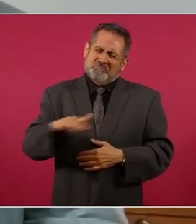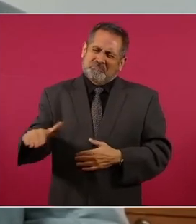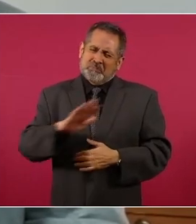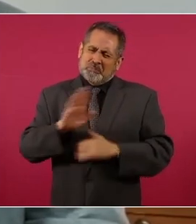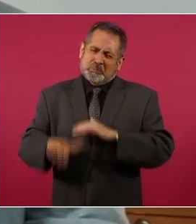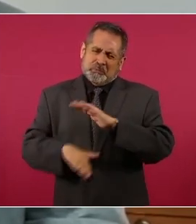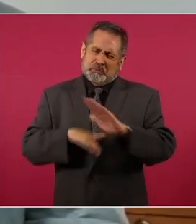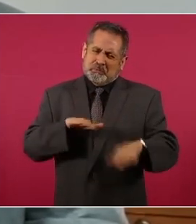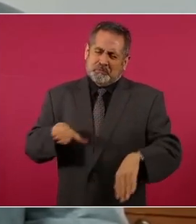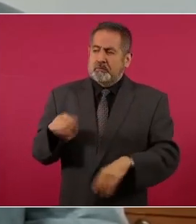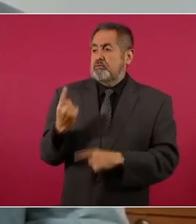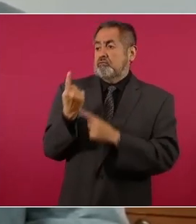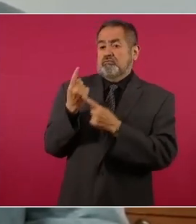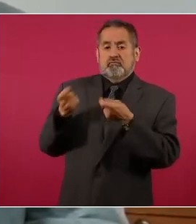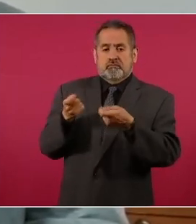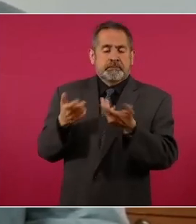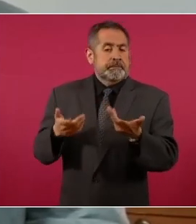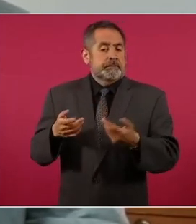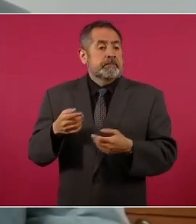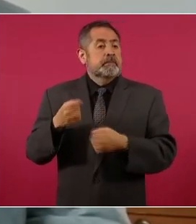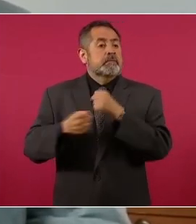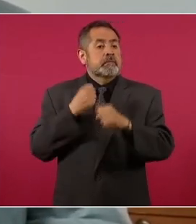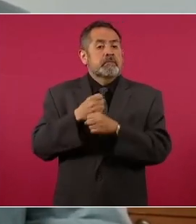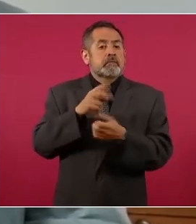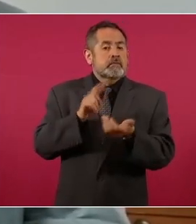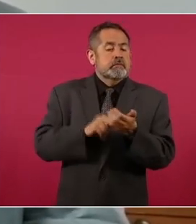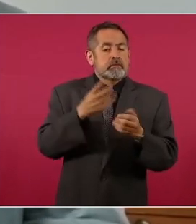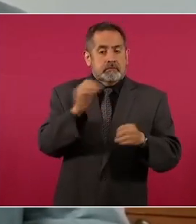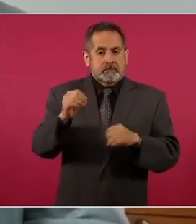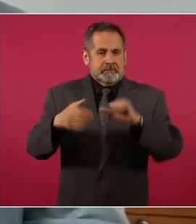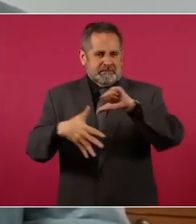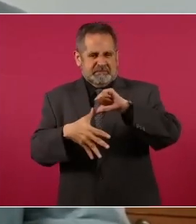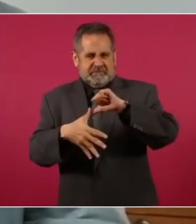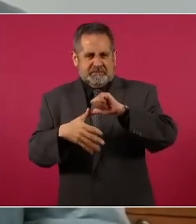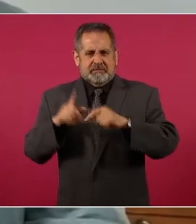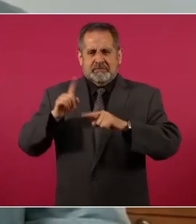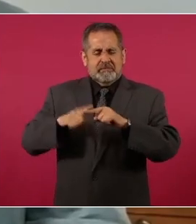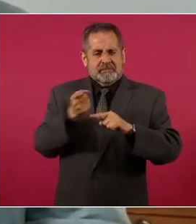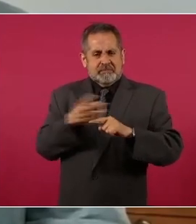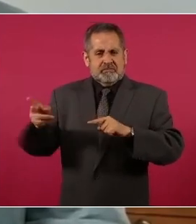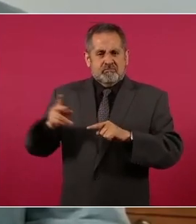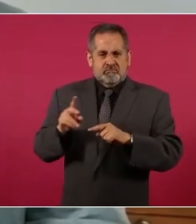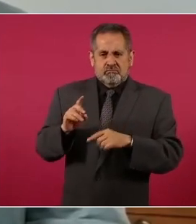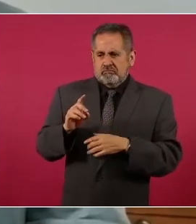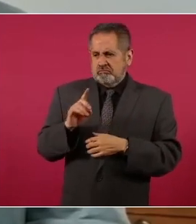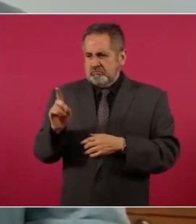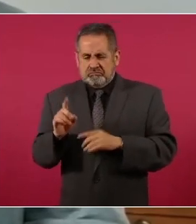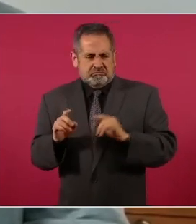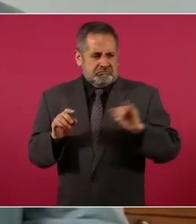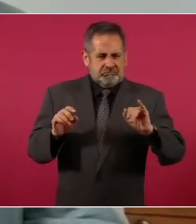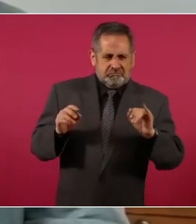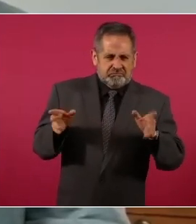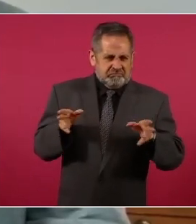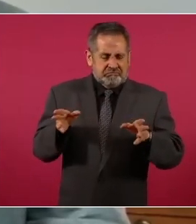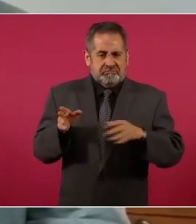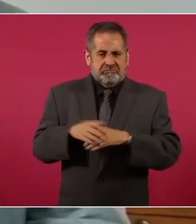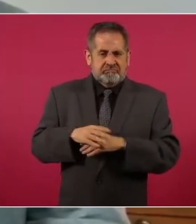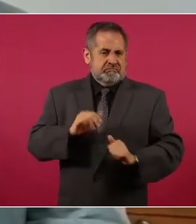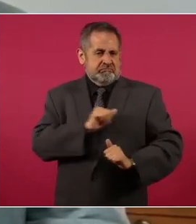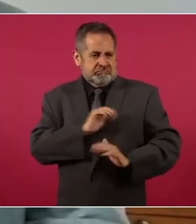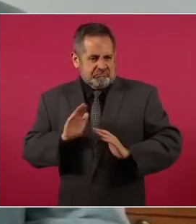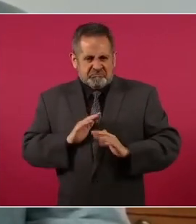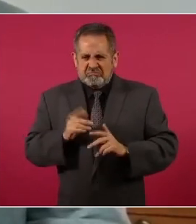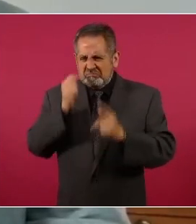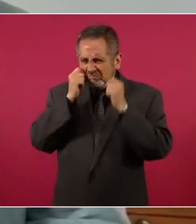En el siglo XX, en América Latina, el poder absoluto en manos de líderes de derecha e izquierda, militares